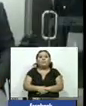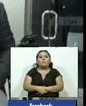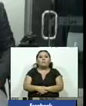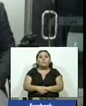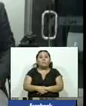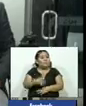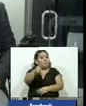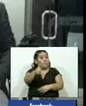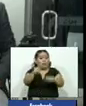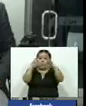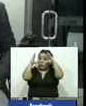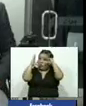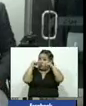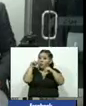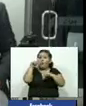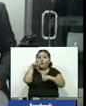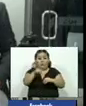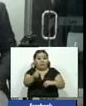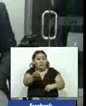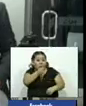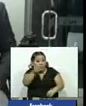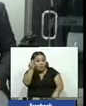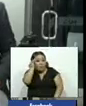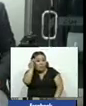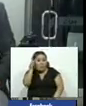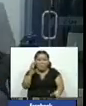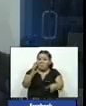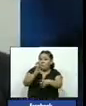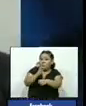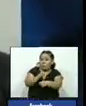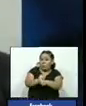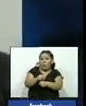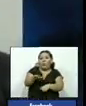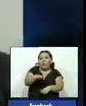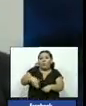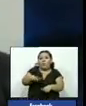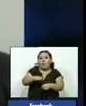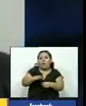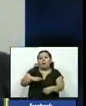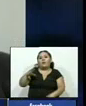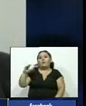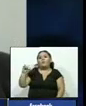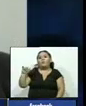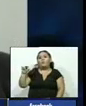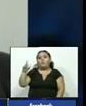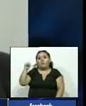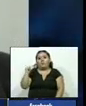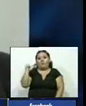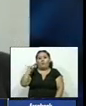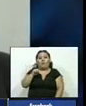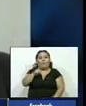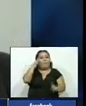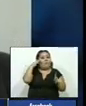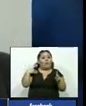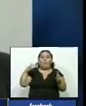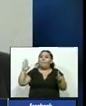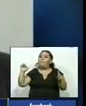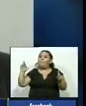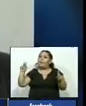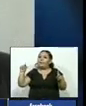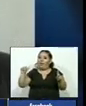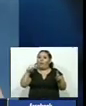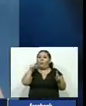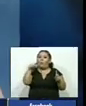buenas noches estos son los hechos que usted debe conocer en pocas palabras en Ciudad Delgado fueron capturados Berta Alicia Linares de 52